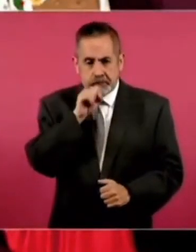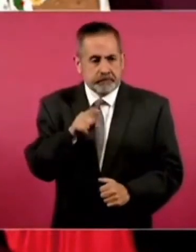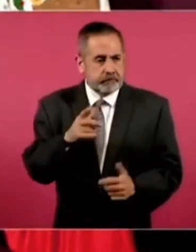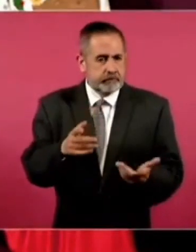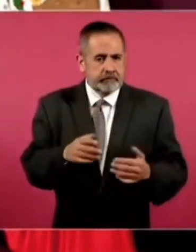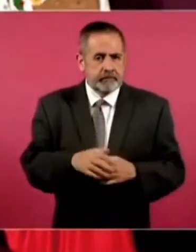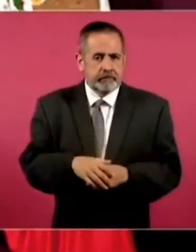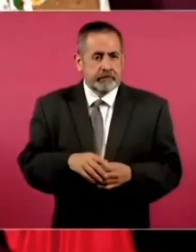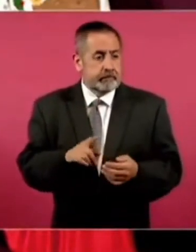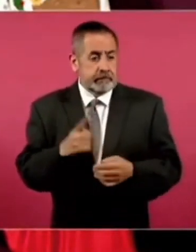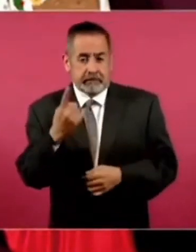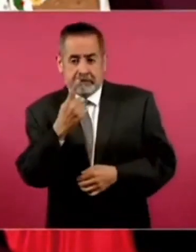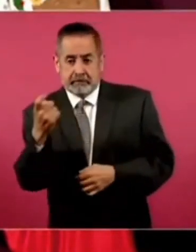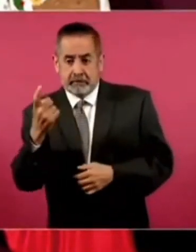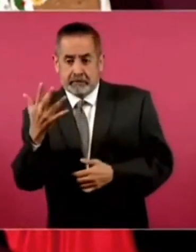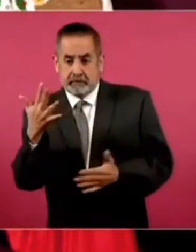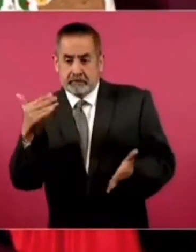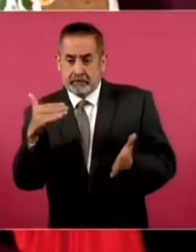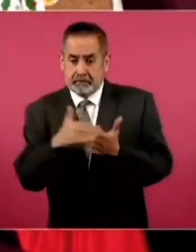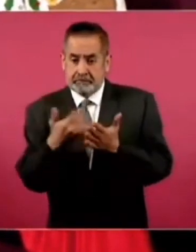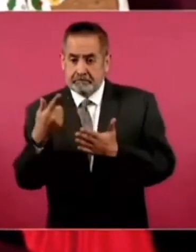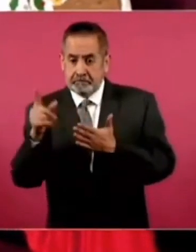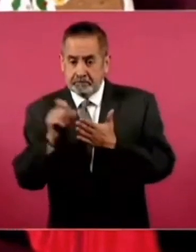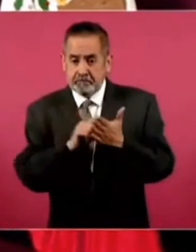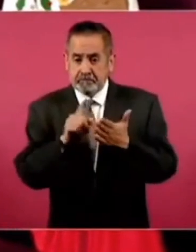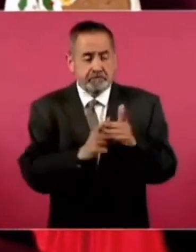150 mil pesos mensuales.